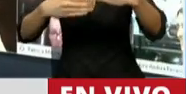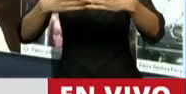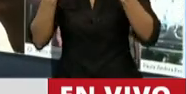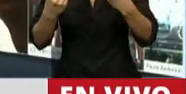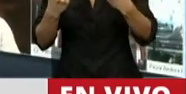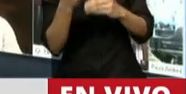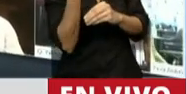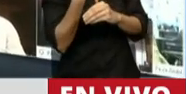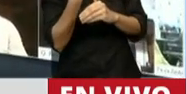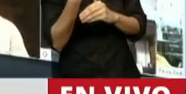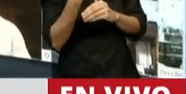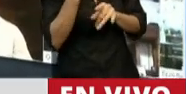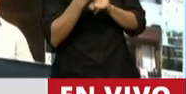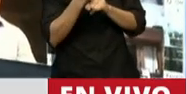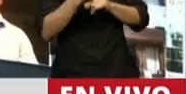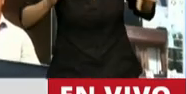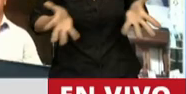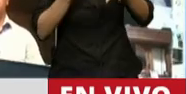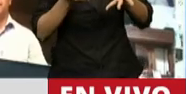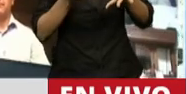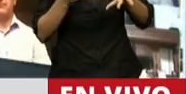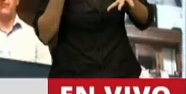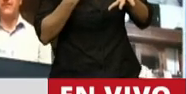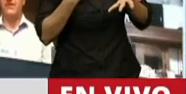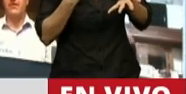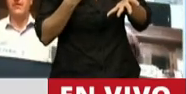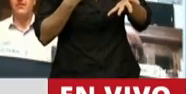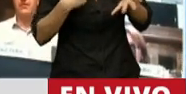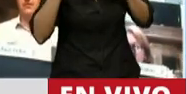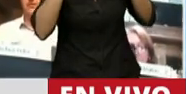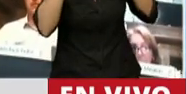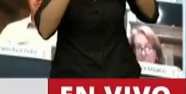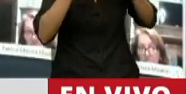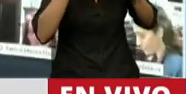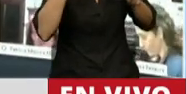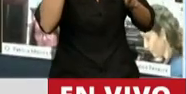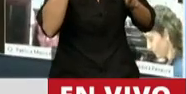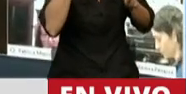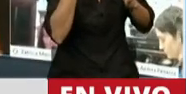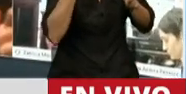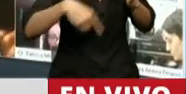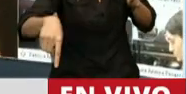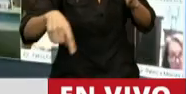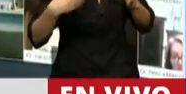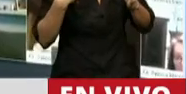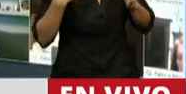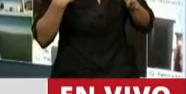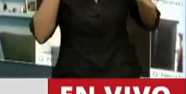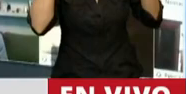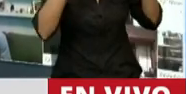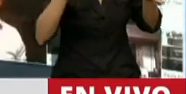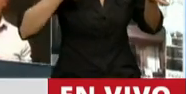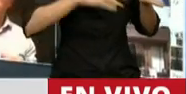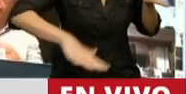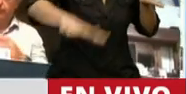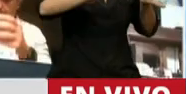los intereses de los poderes que pretenden que nos arrodillemos es porque hemos